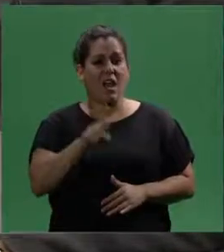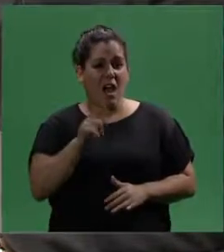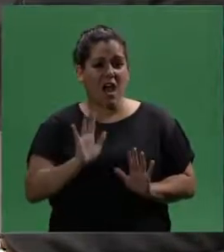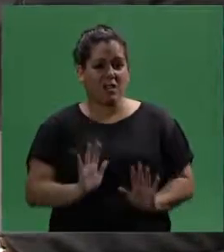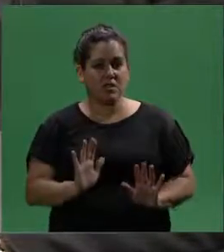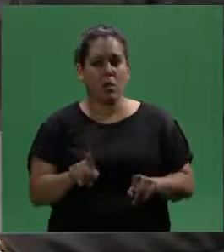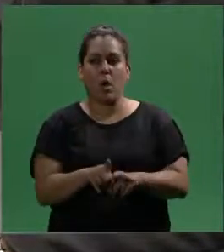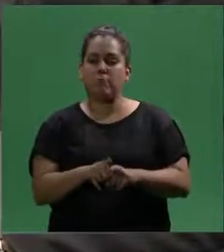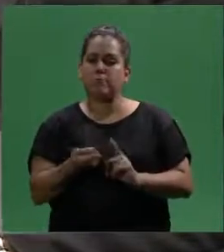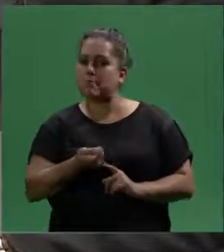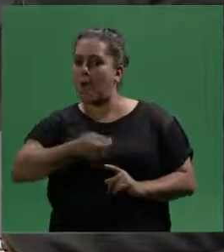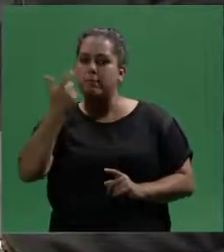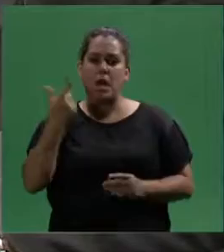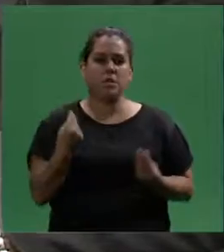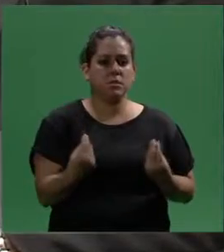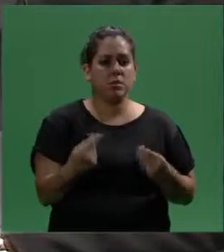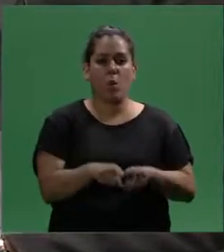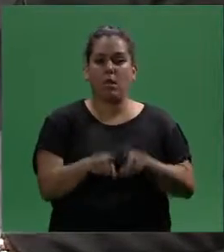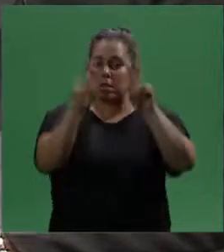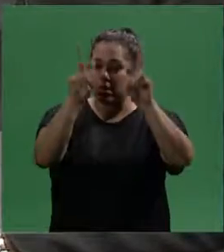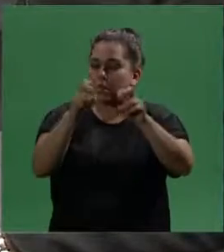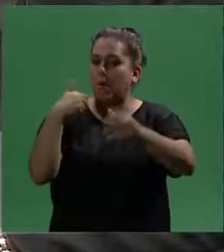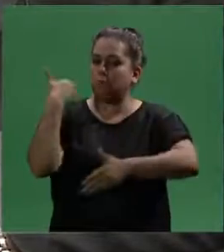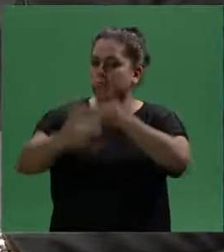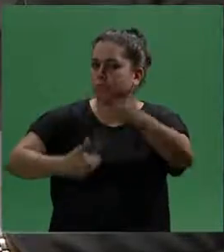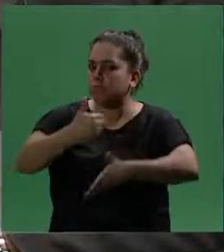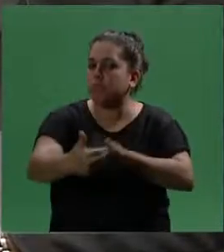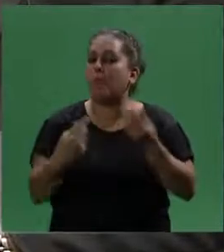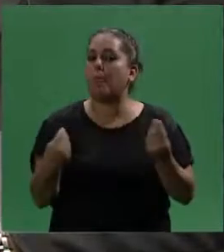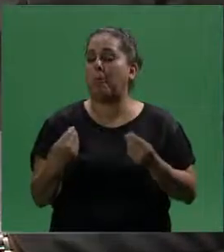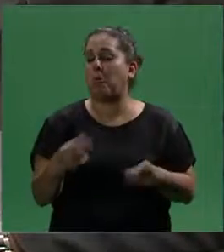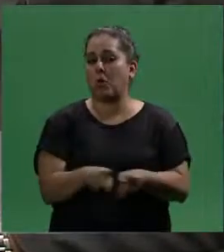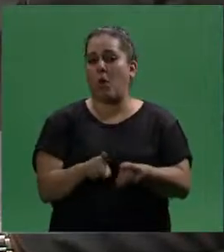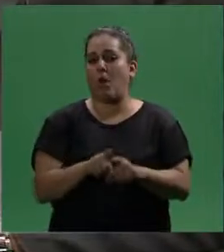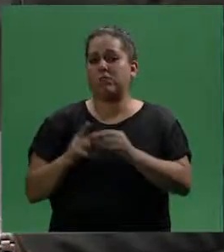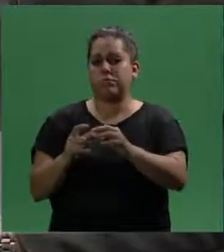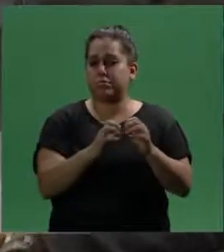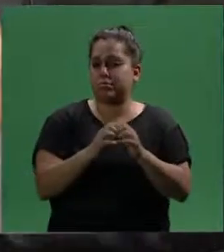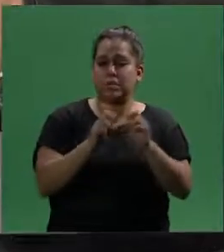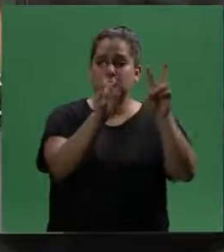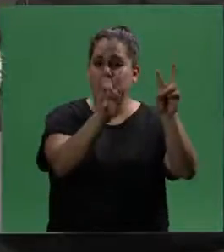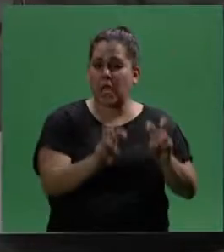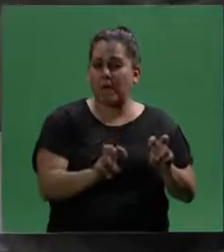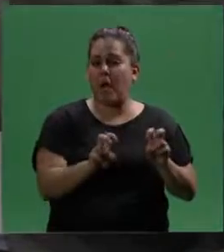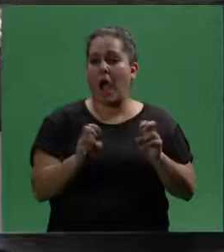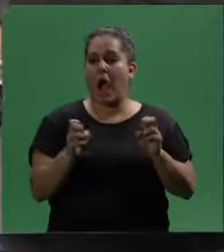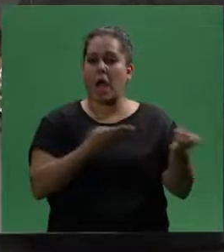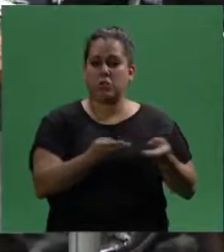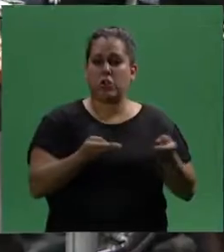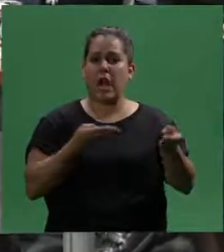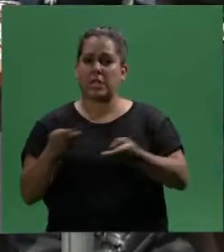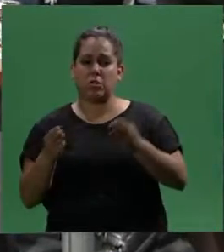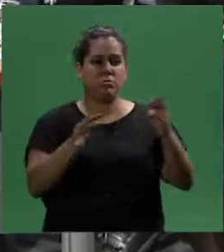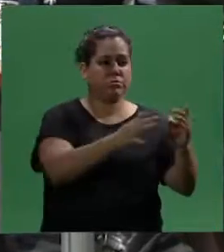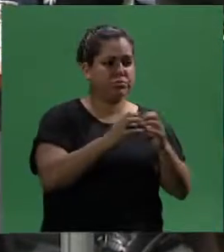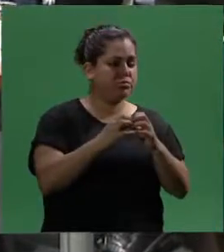esto hace a la practicidad de un tema a desarrollar porque no debatimos los temas entre asesores, sino